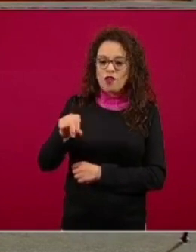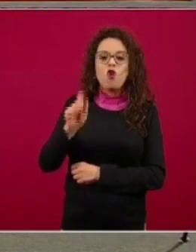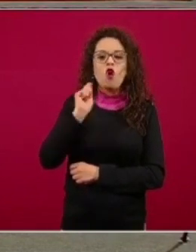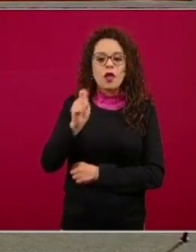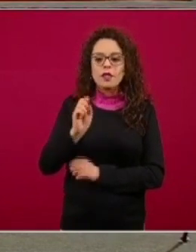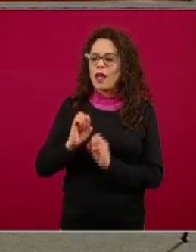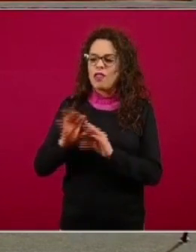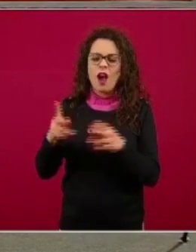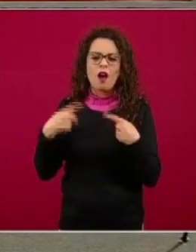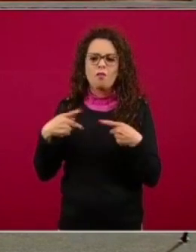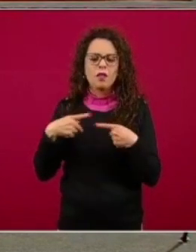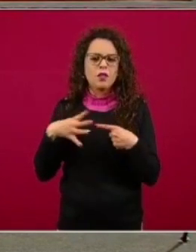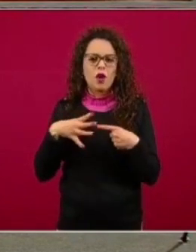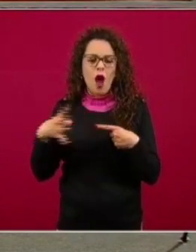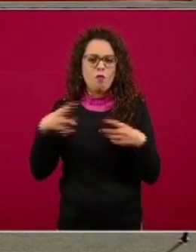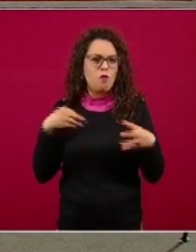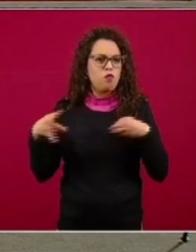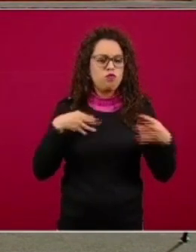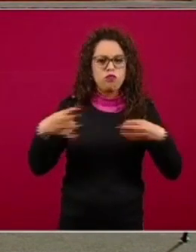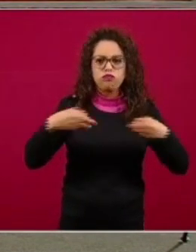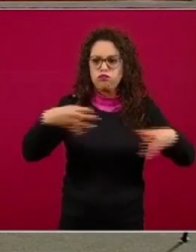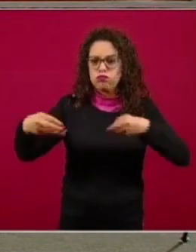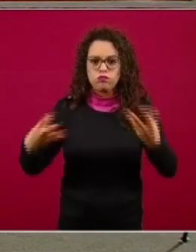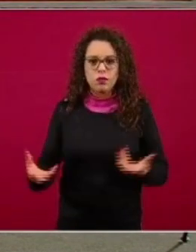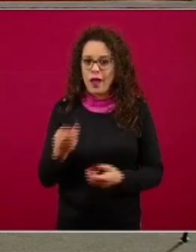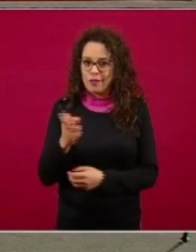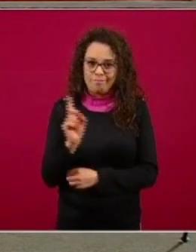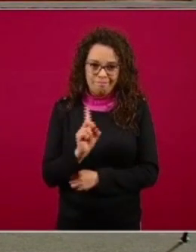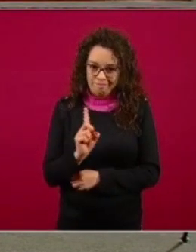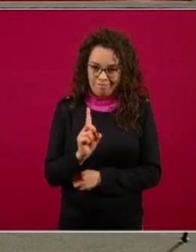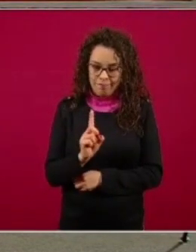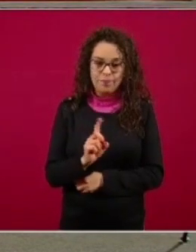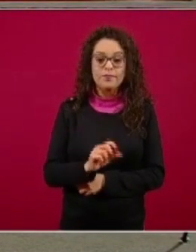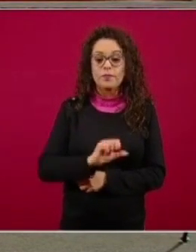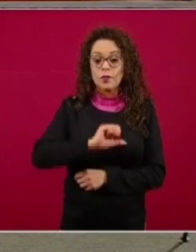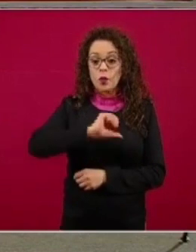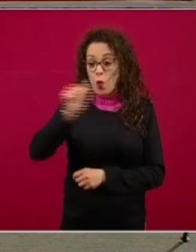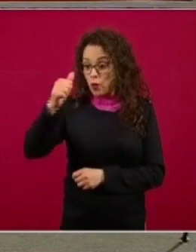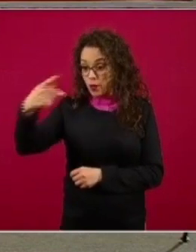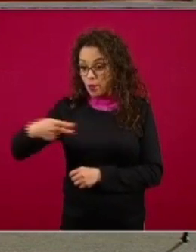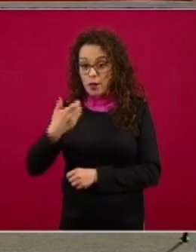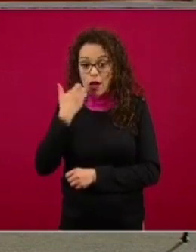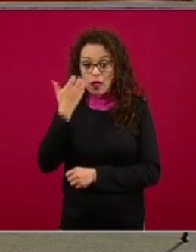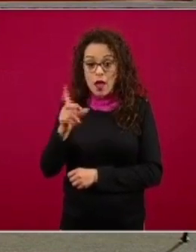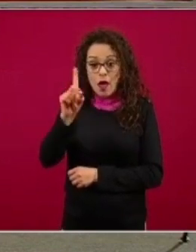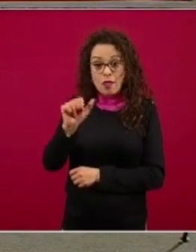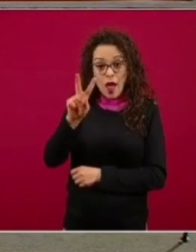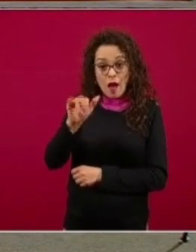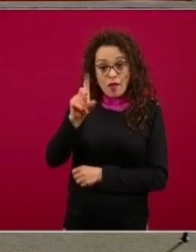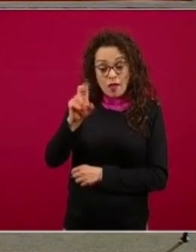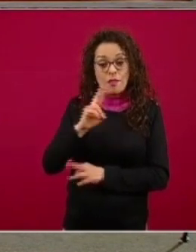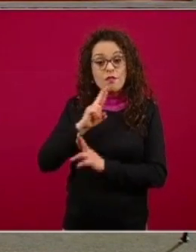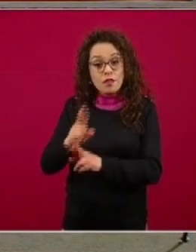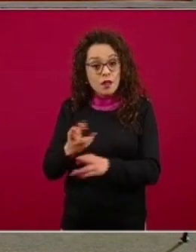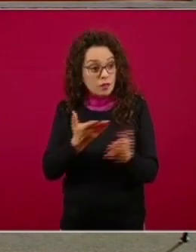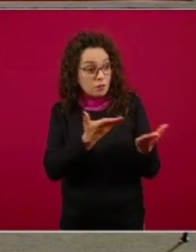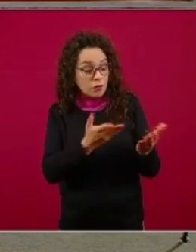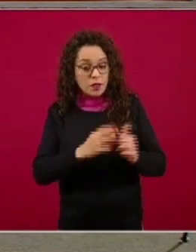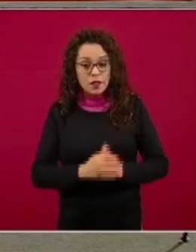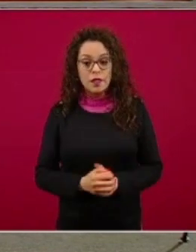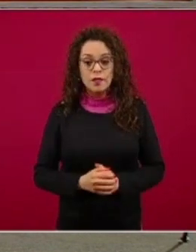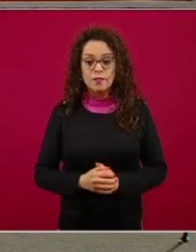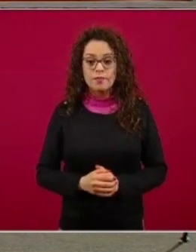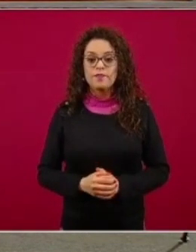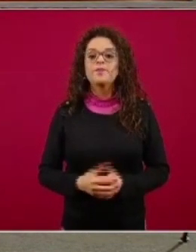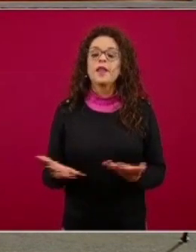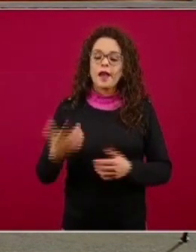Jorge o David quisieran responder a la otra pregunta bueno infecciones